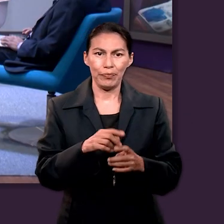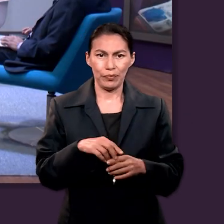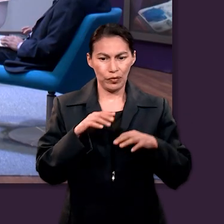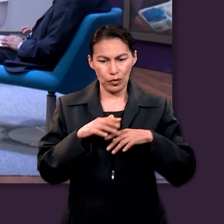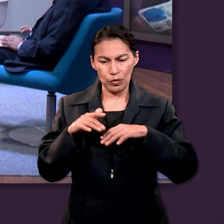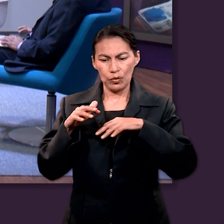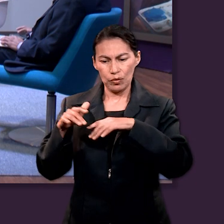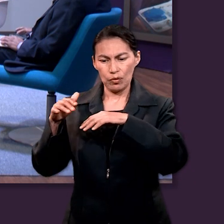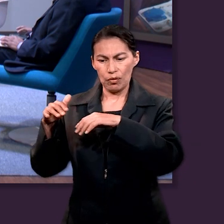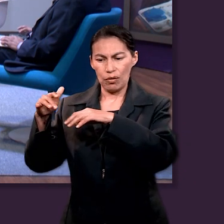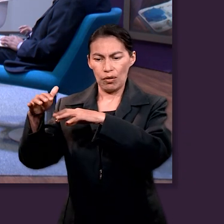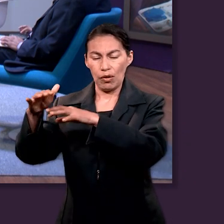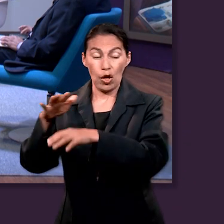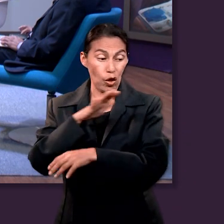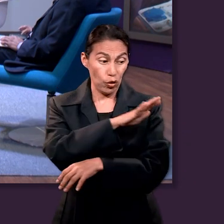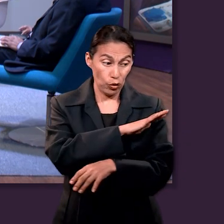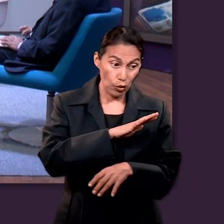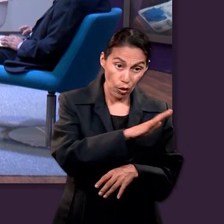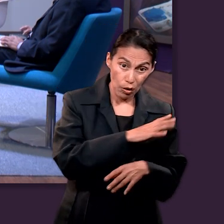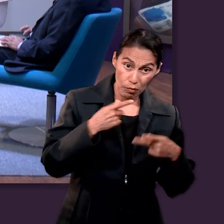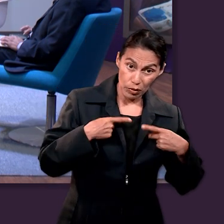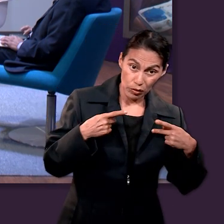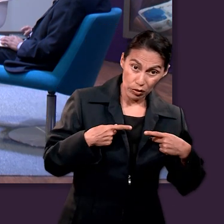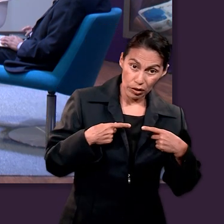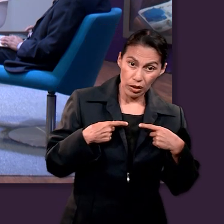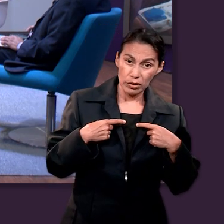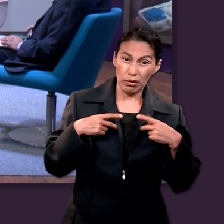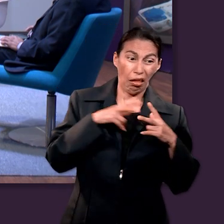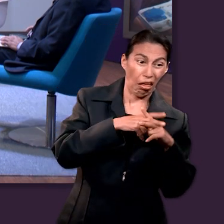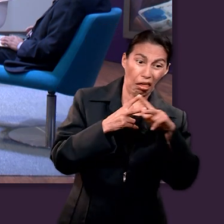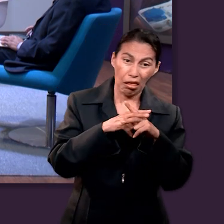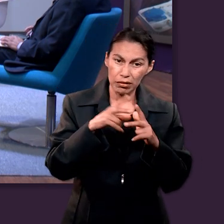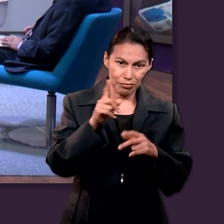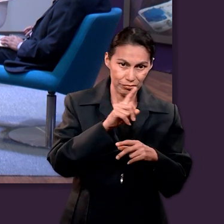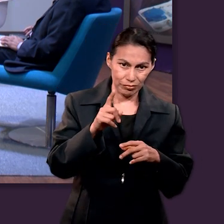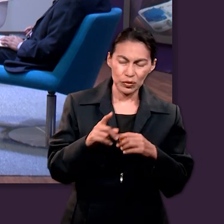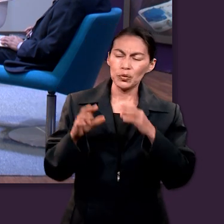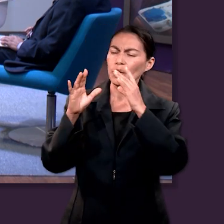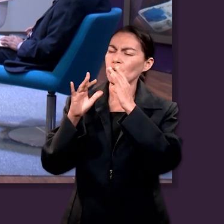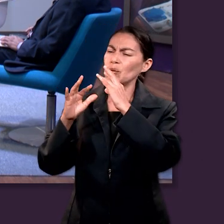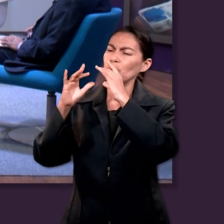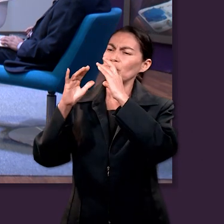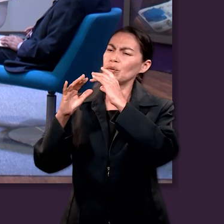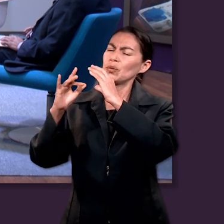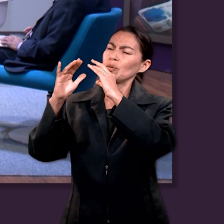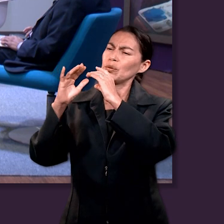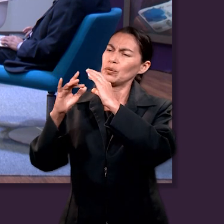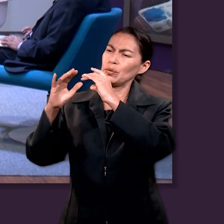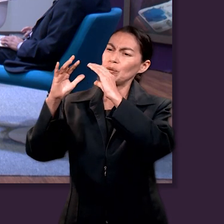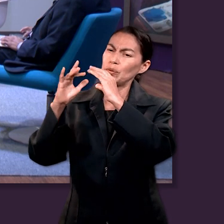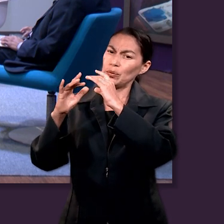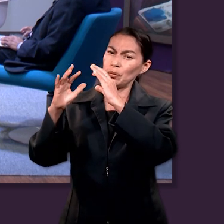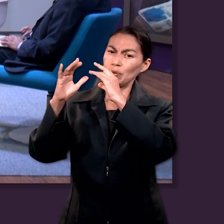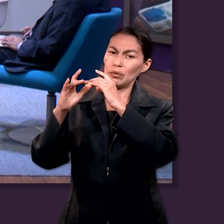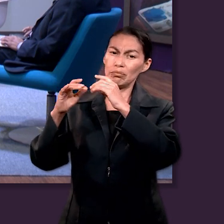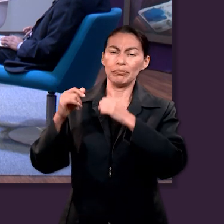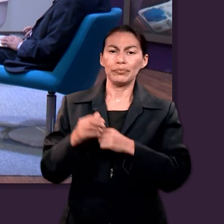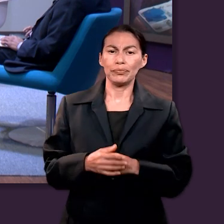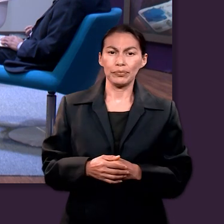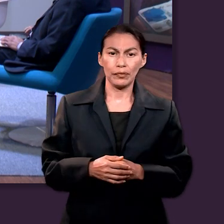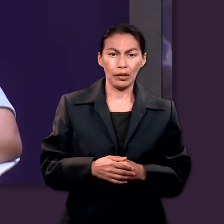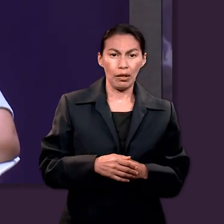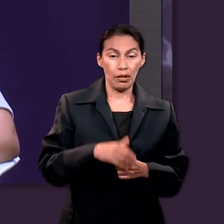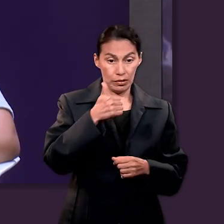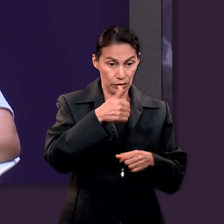sino que tienen que llevar a las trompetas y tienen que ir tocando. Ahí vemos la primera aparición de la alabanza, a través de las